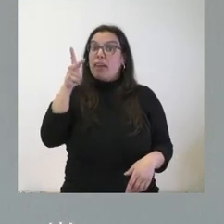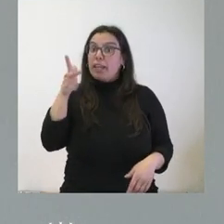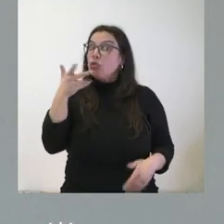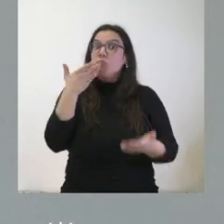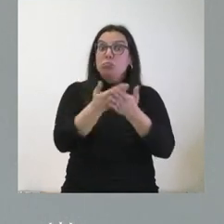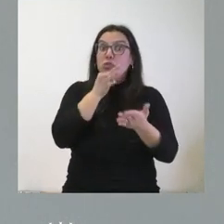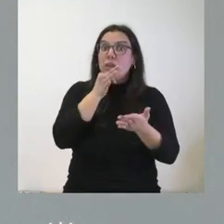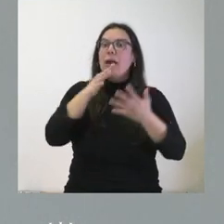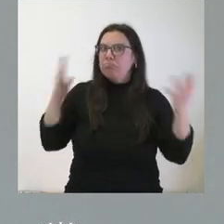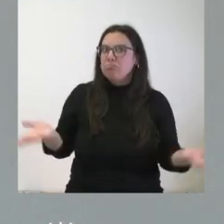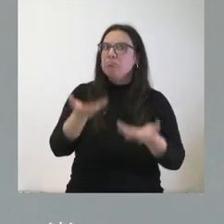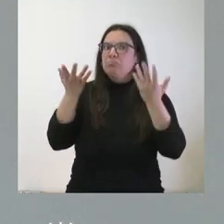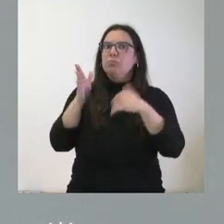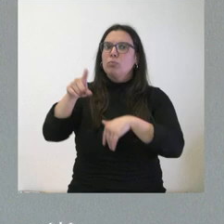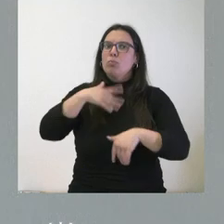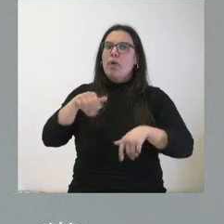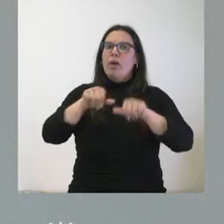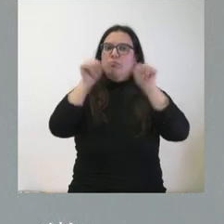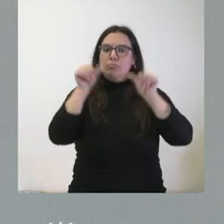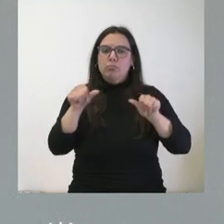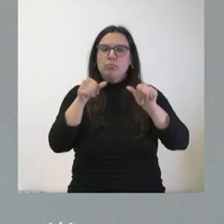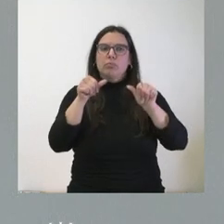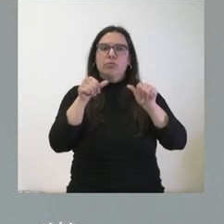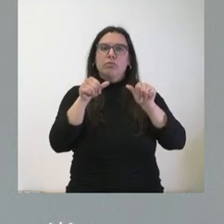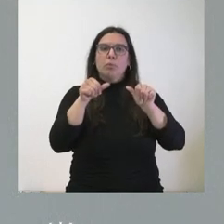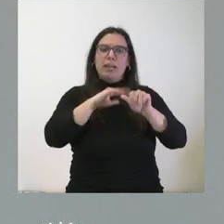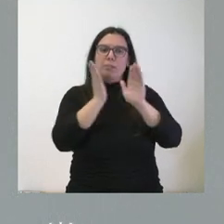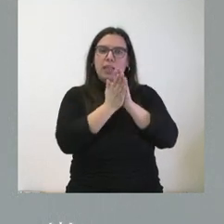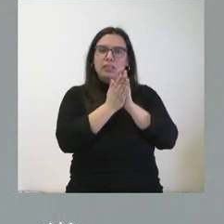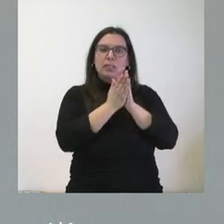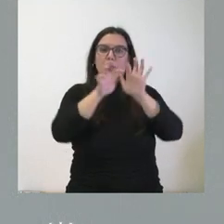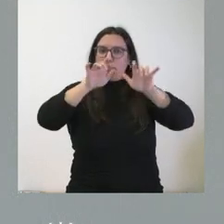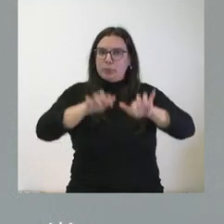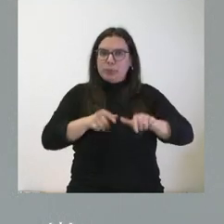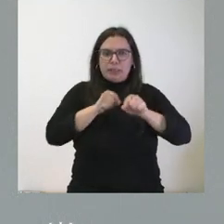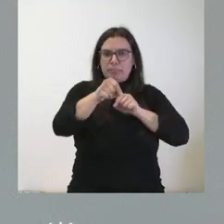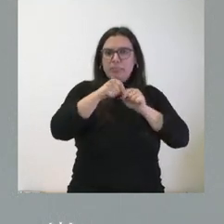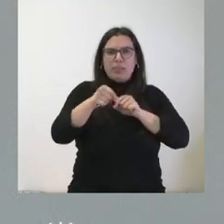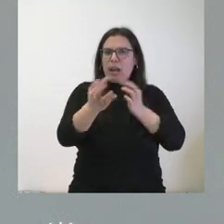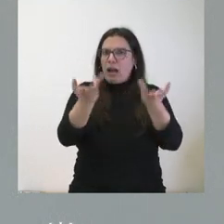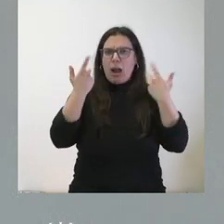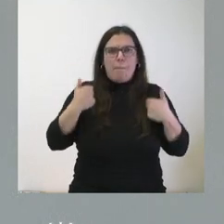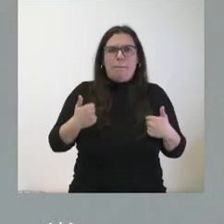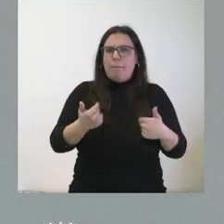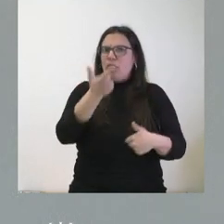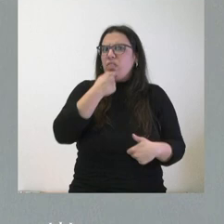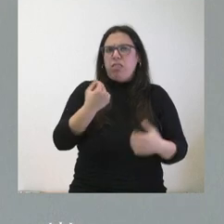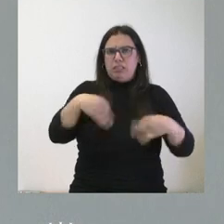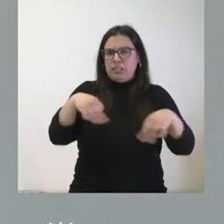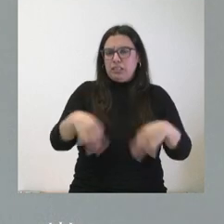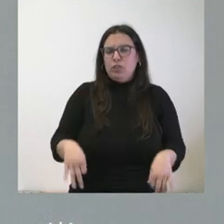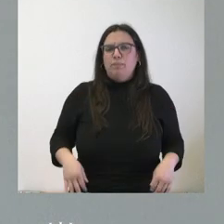solicitado para que puedan formular cuanto antes su expediente desde el punto de vista telemático, que es muy ágil y muy rápido y muy sencillo.